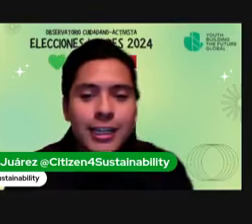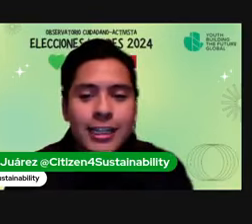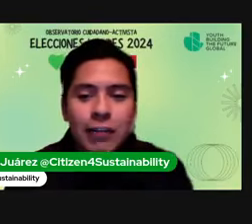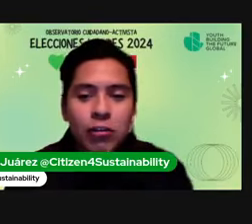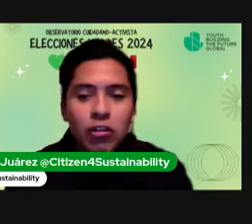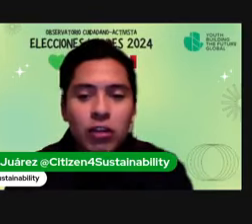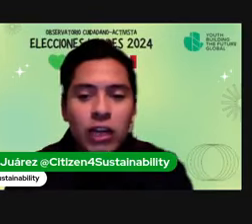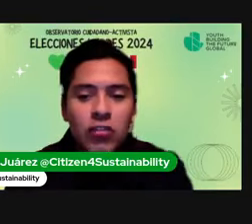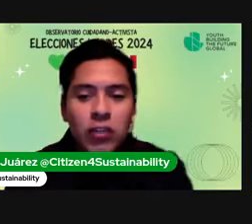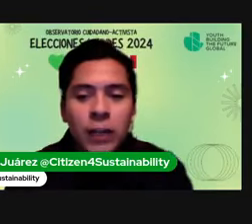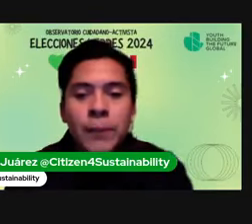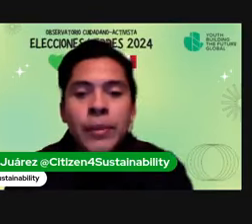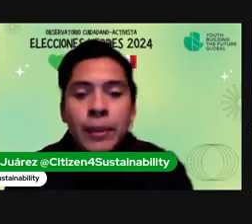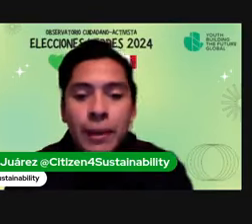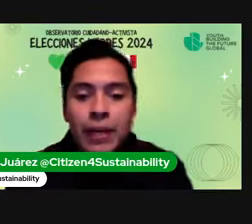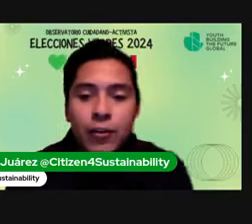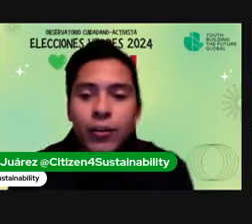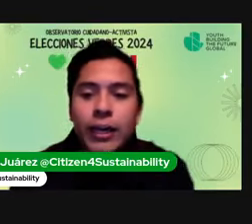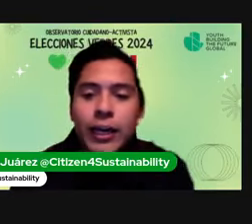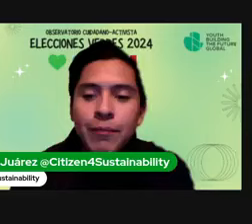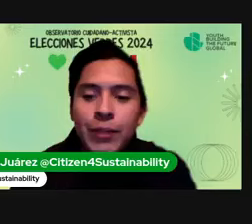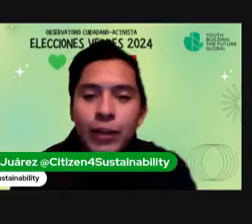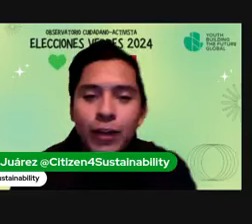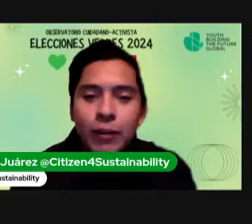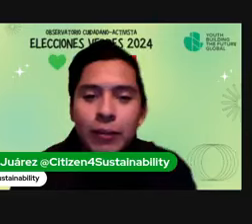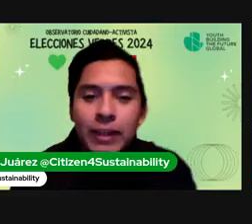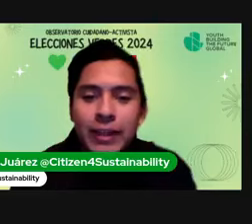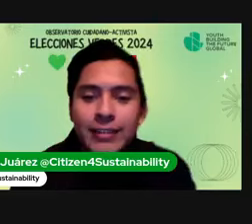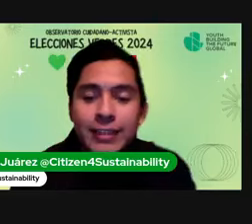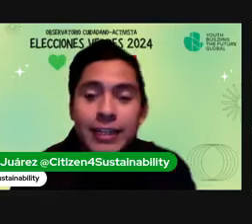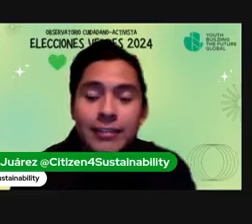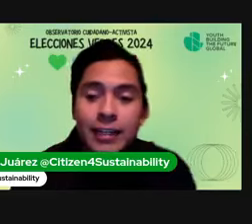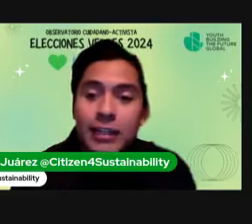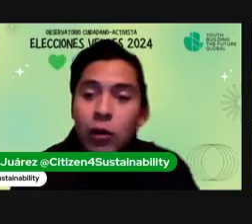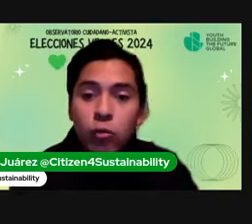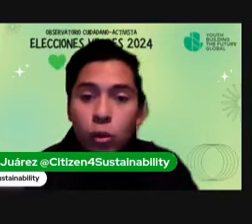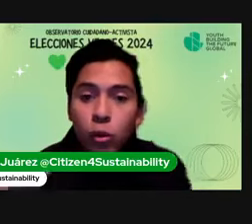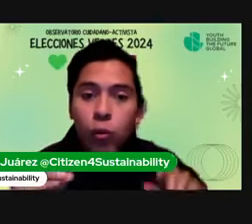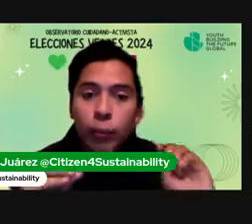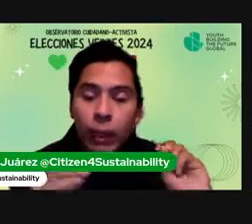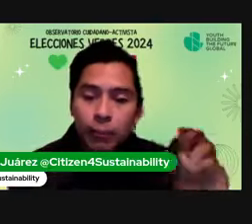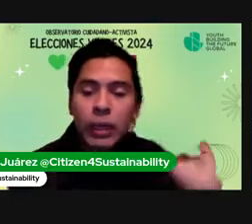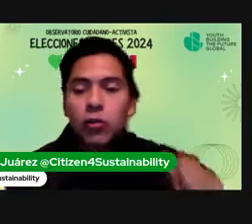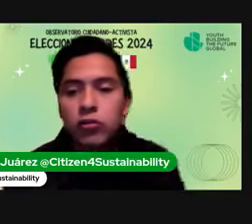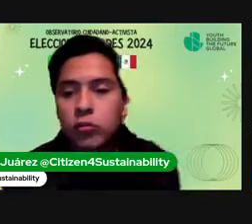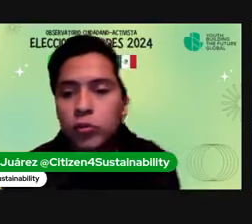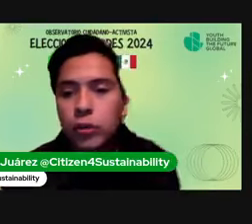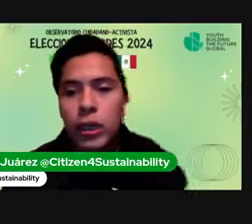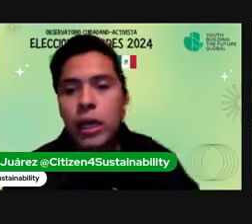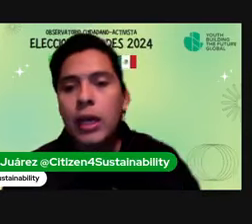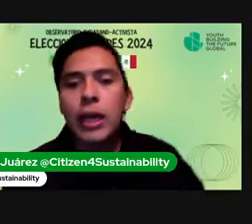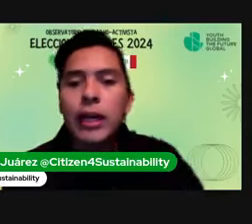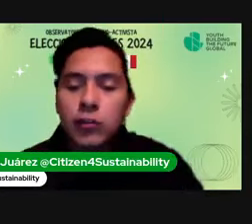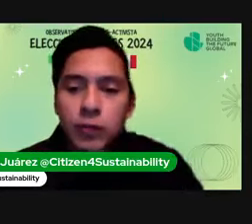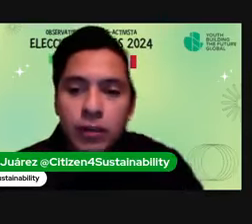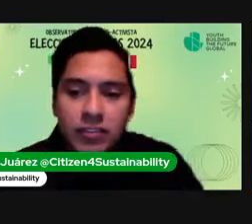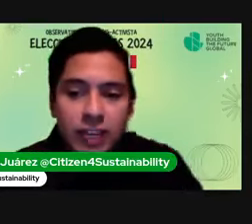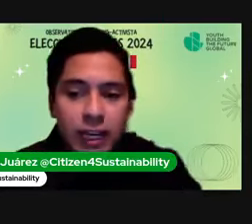que se está generando en toda la ciudad pero creo que igualmente es interesante hubo picos muy